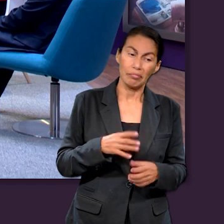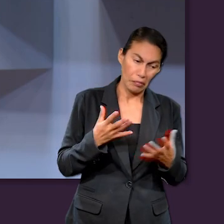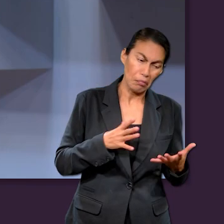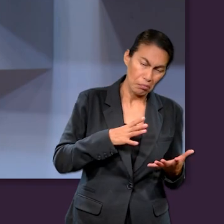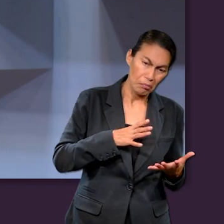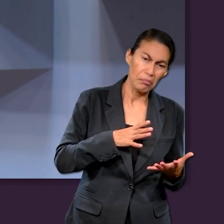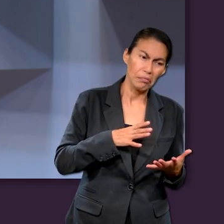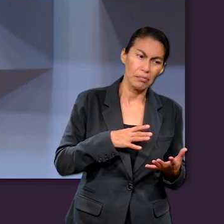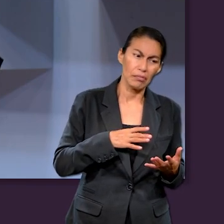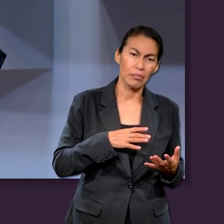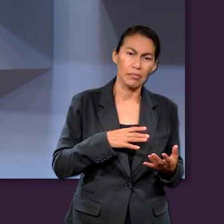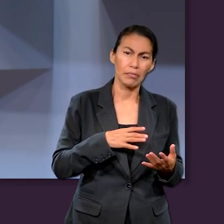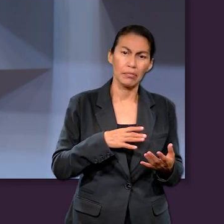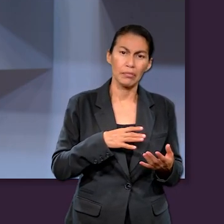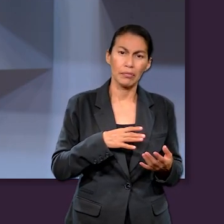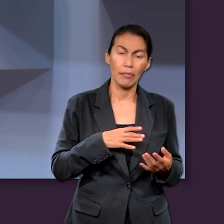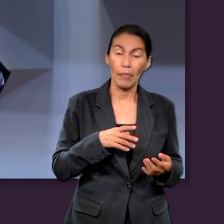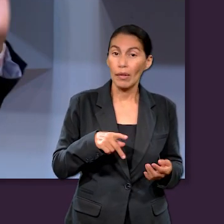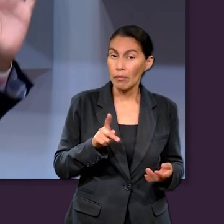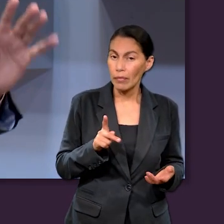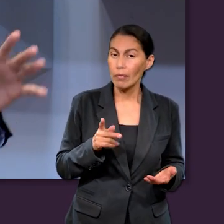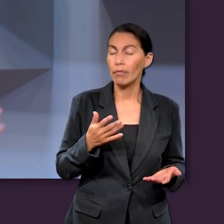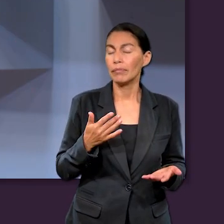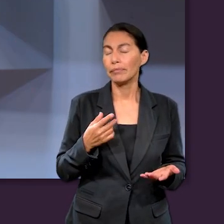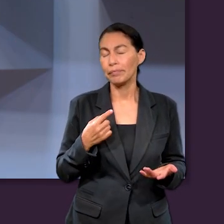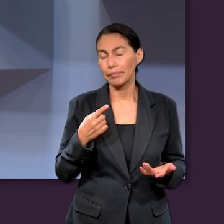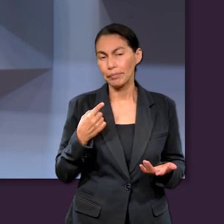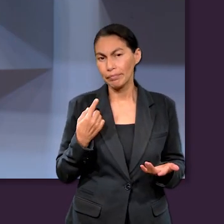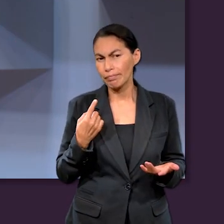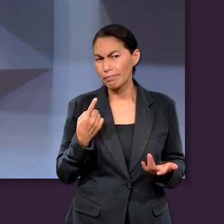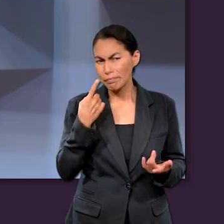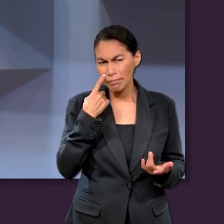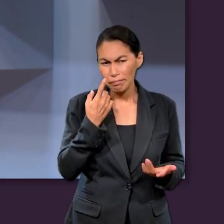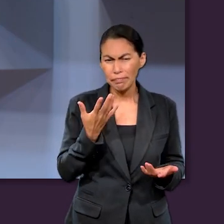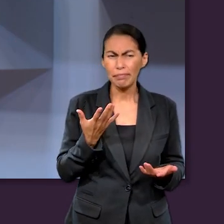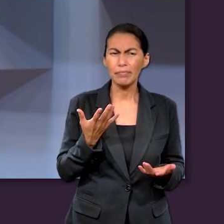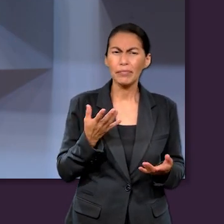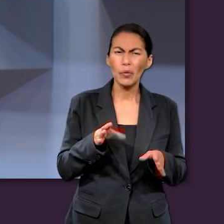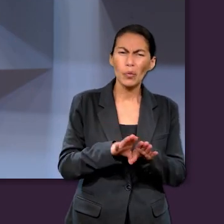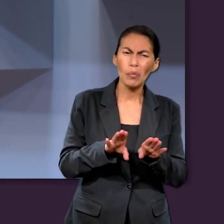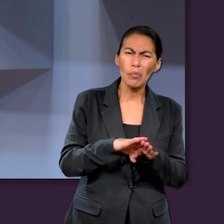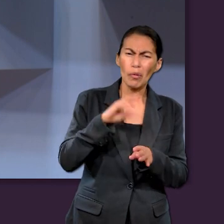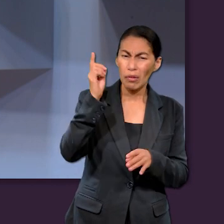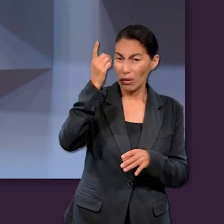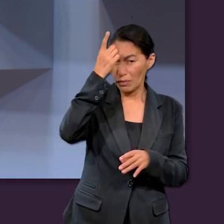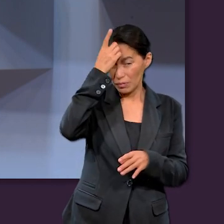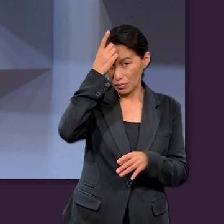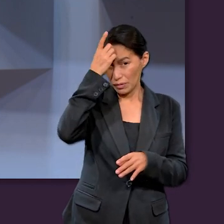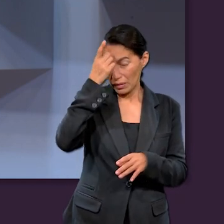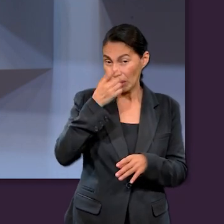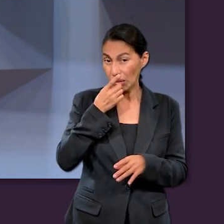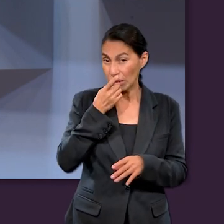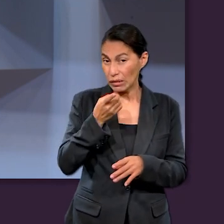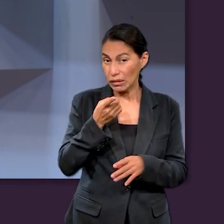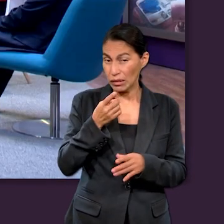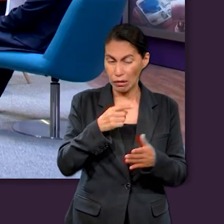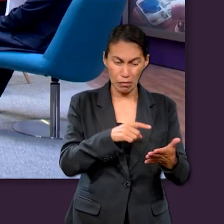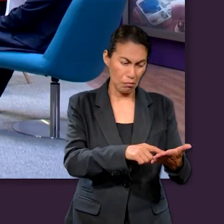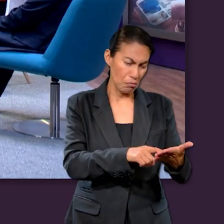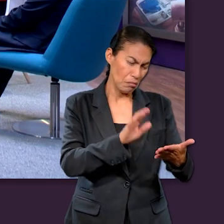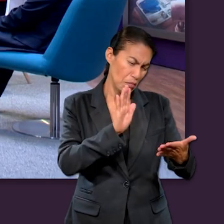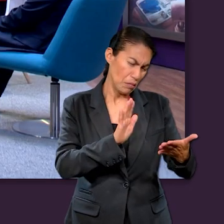es algo presente. No, no se trata de negar la muerte, pero me llama la atención que